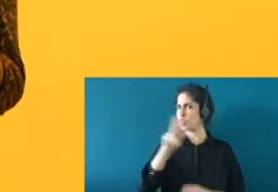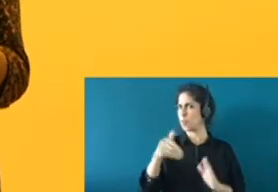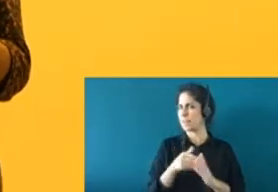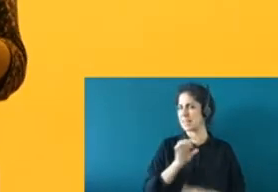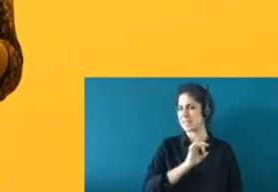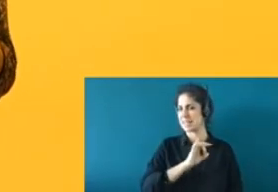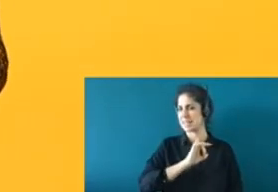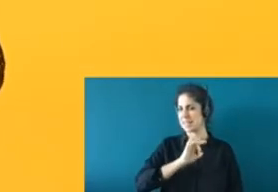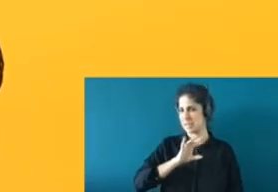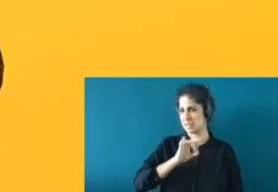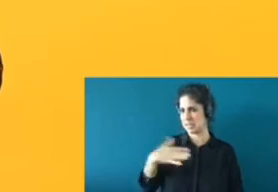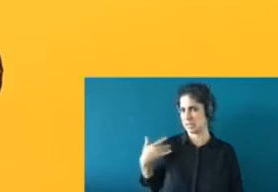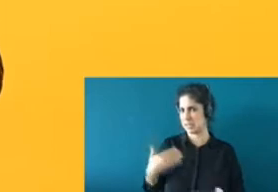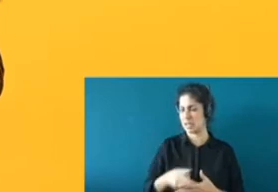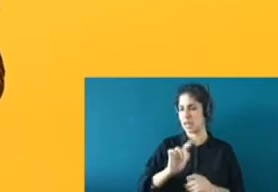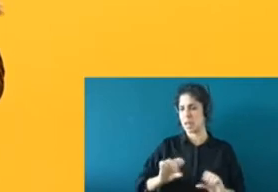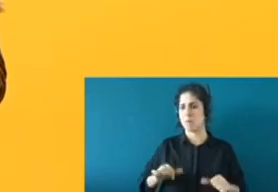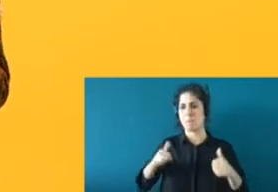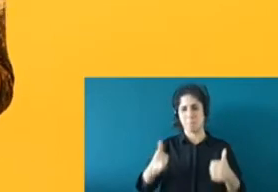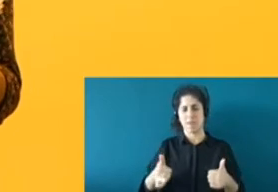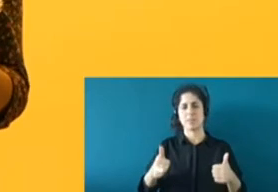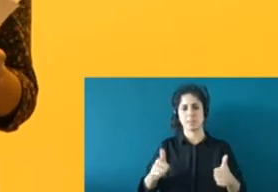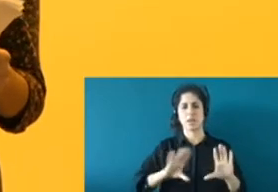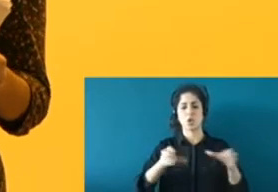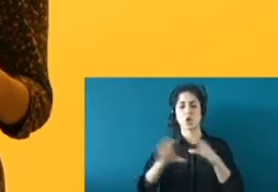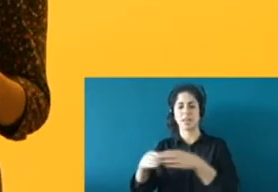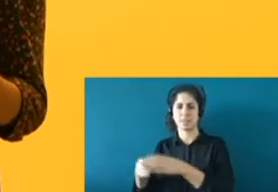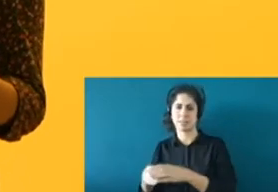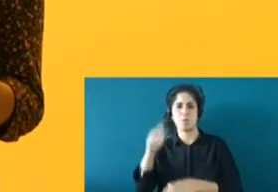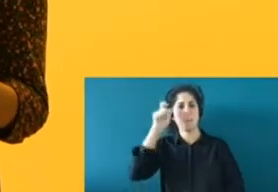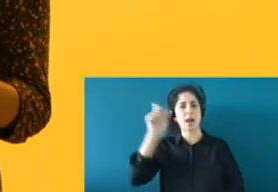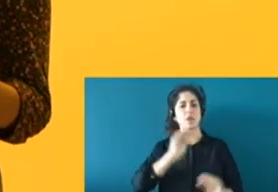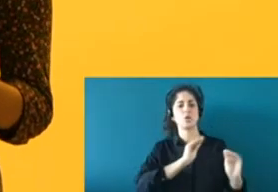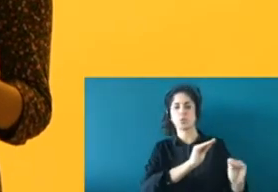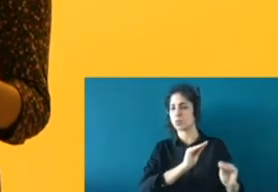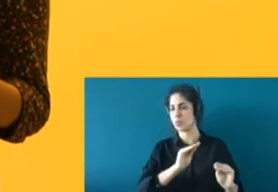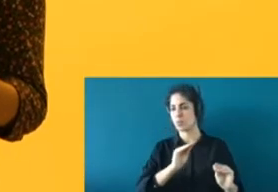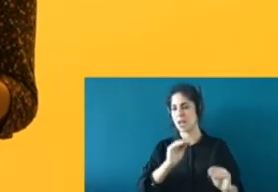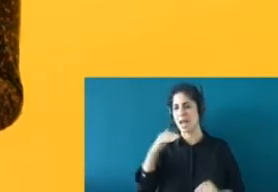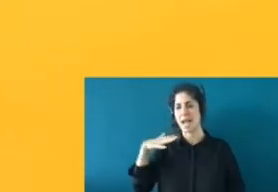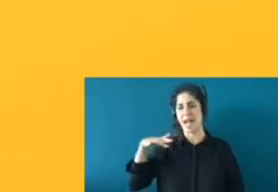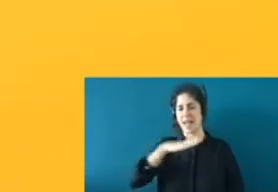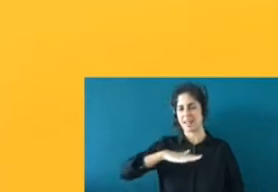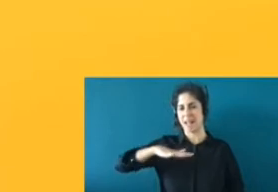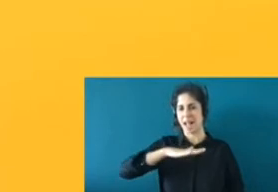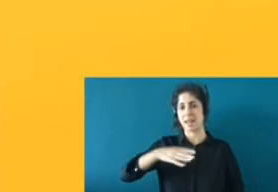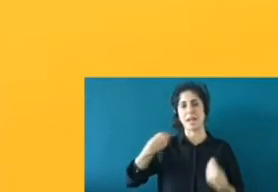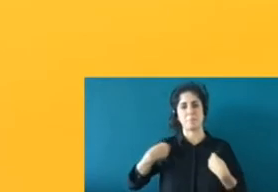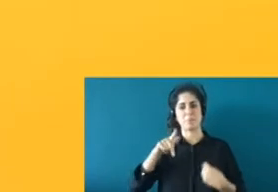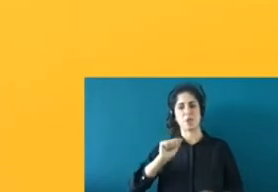colectivos sociales que trabajan en su barrio, que es también Argana, igual que el de Laura, si no me equivoco.